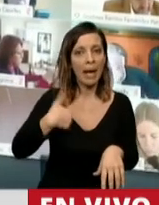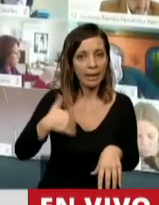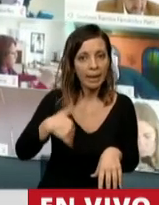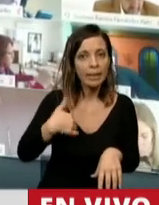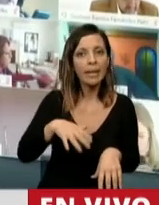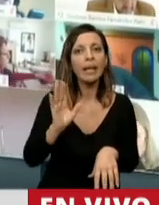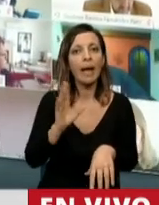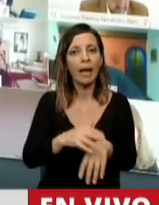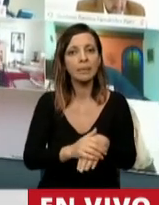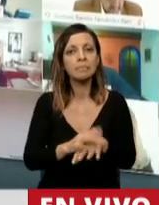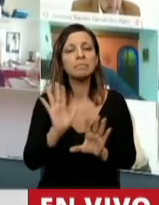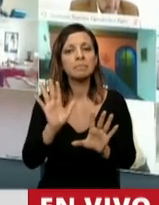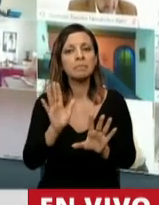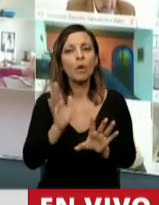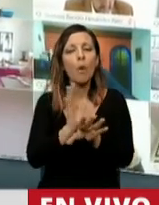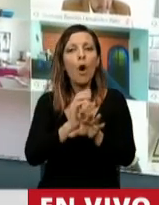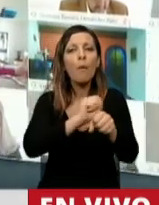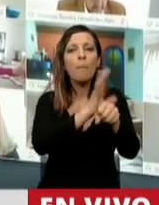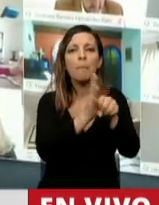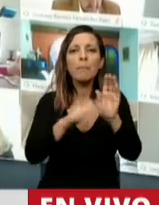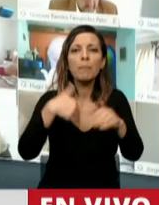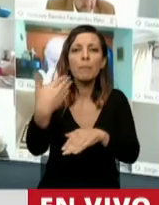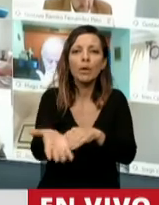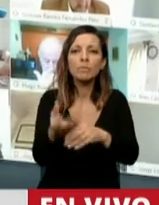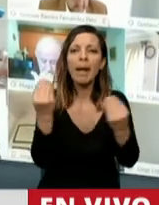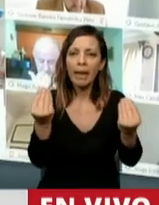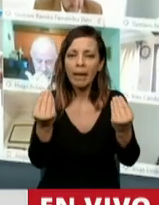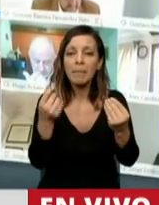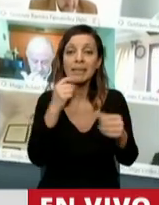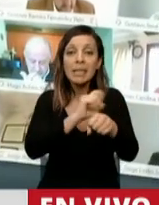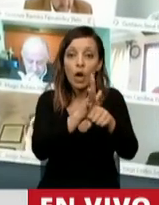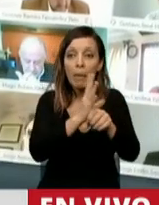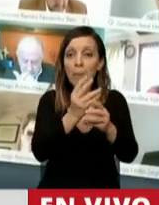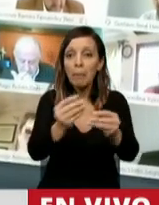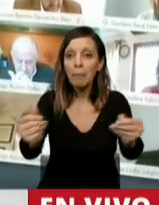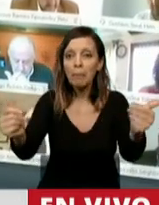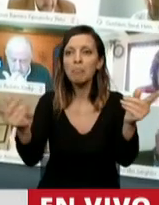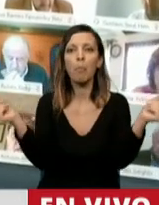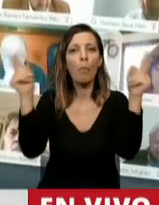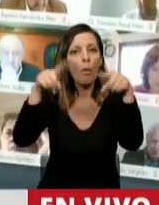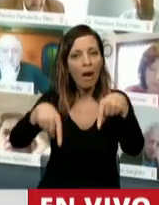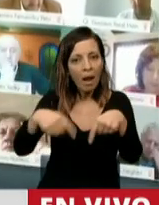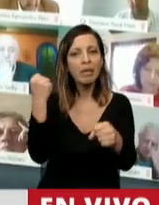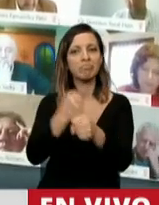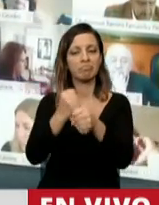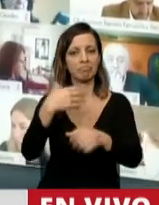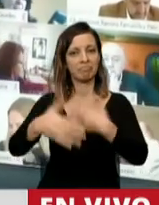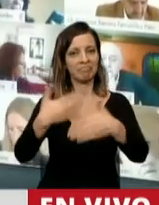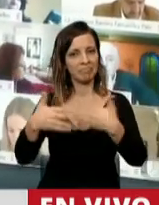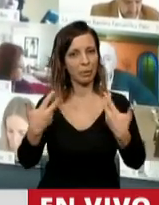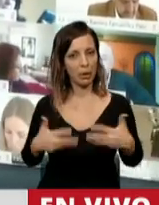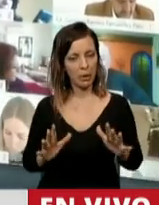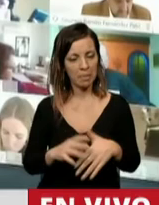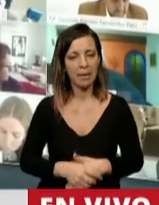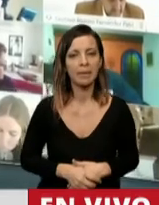una política post-pandemia para que superada la pandemia podamos reanudar la actividad económica en nuestro país.